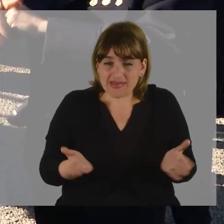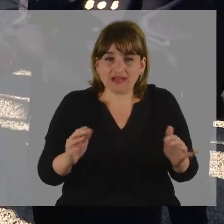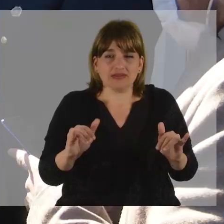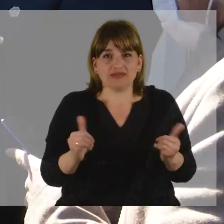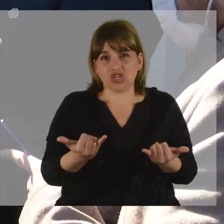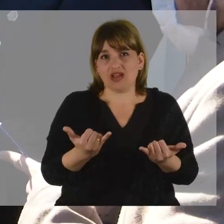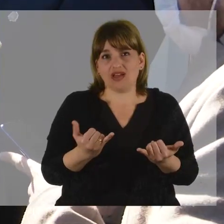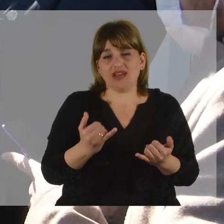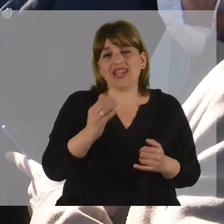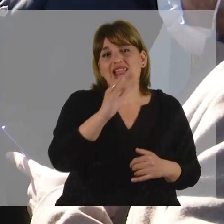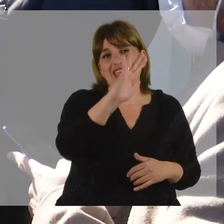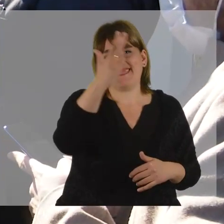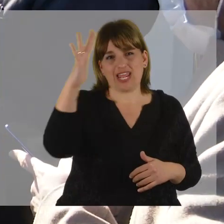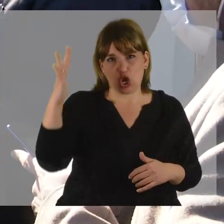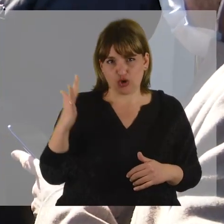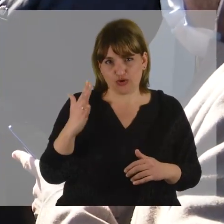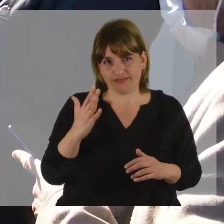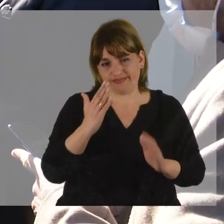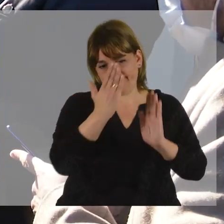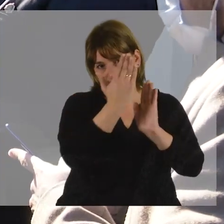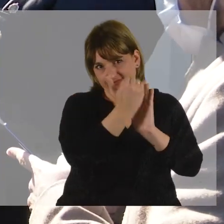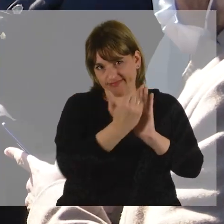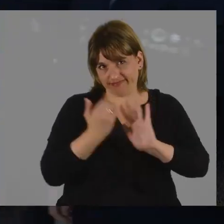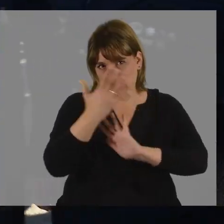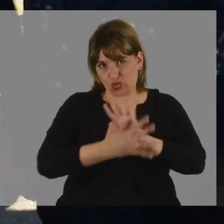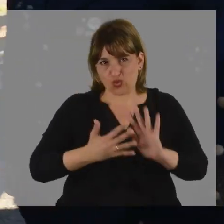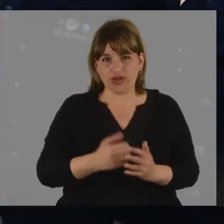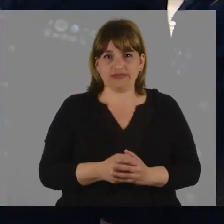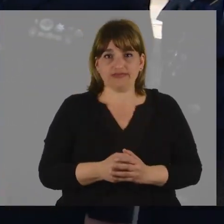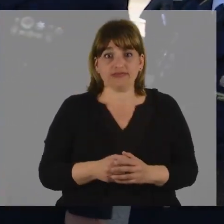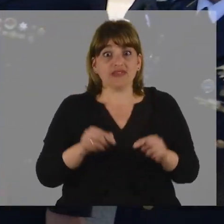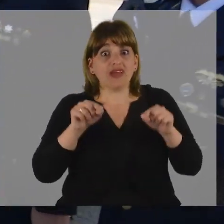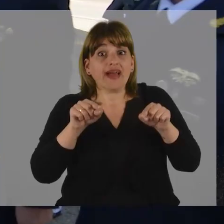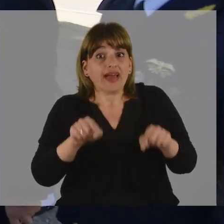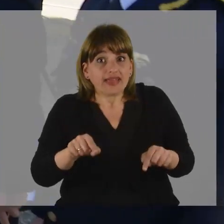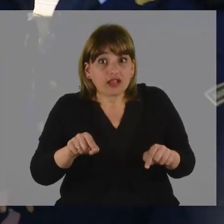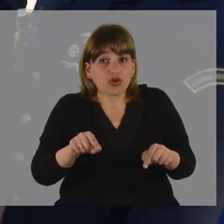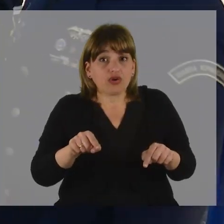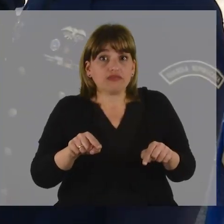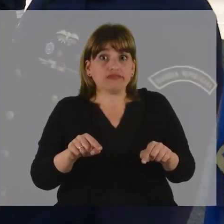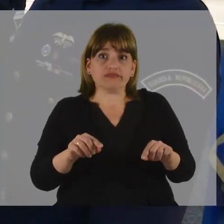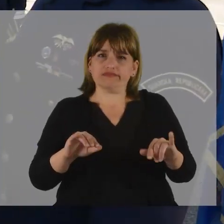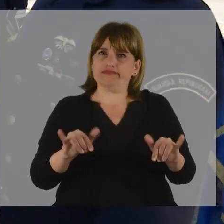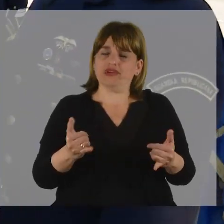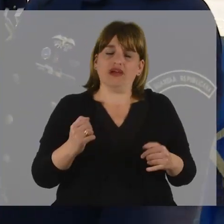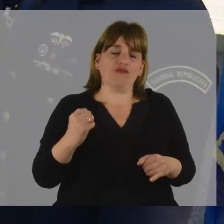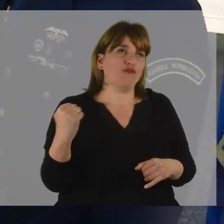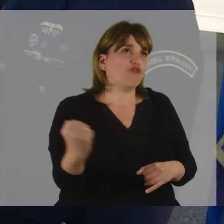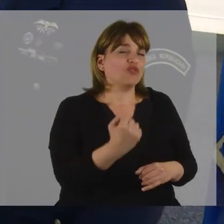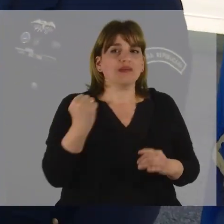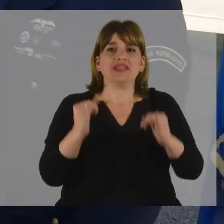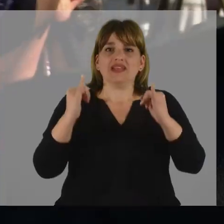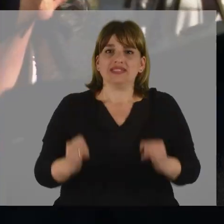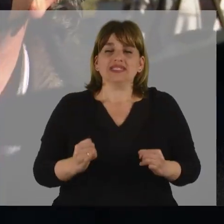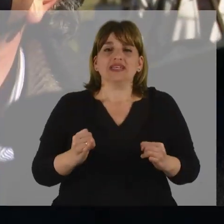partir de ahora en el interior del país. Esto creo que es un hecho sumamente